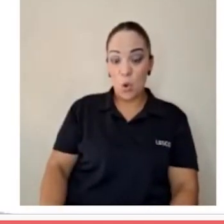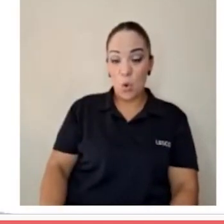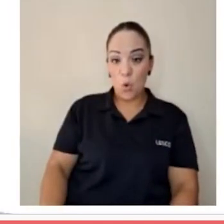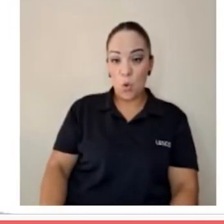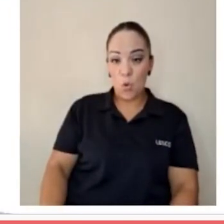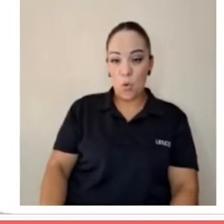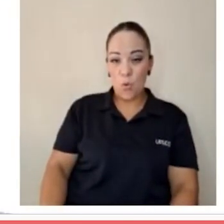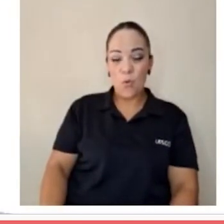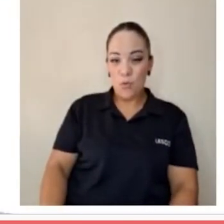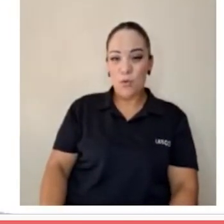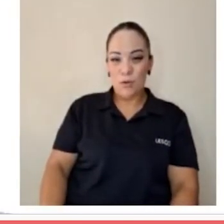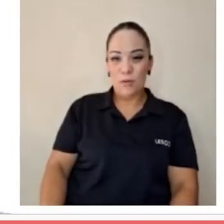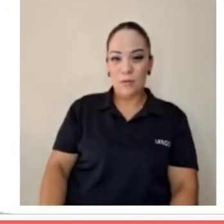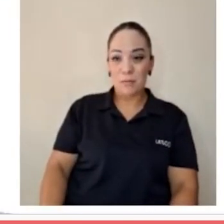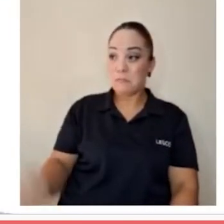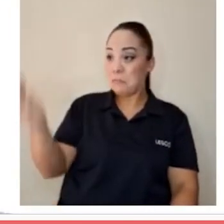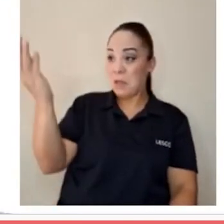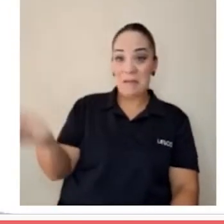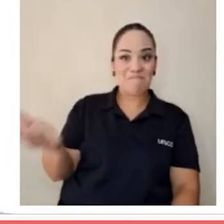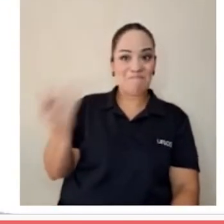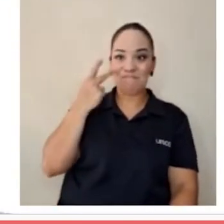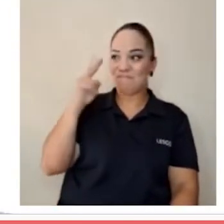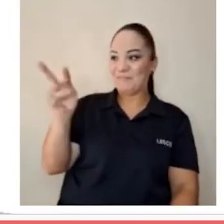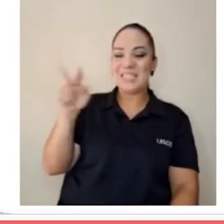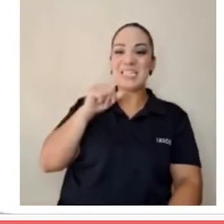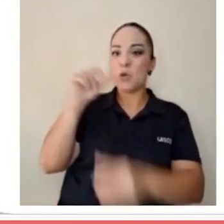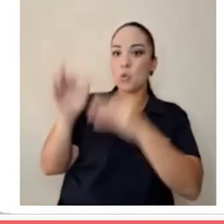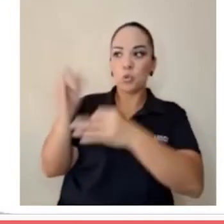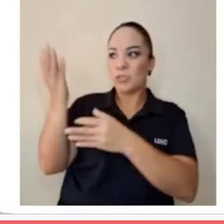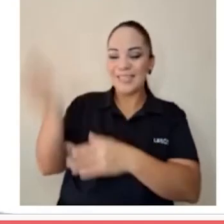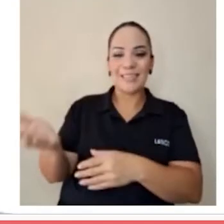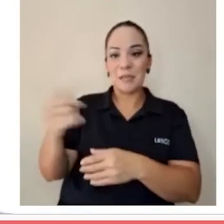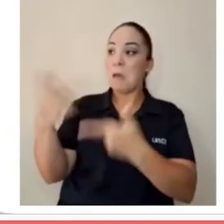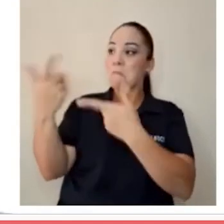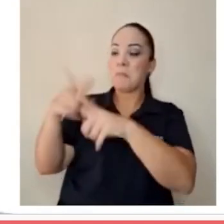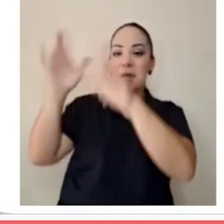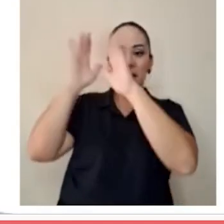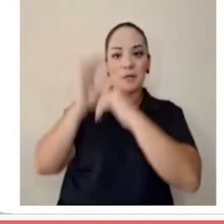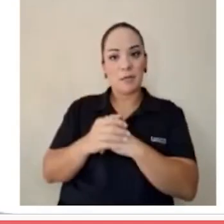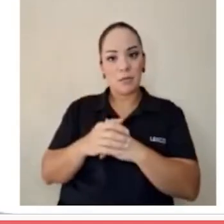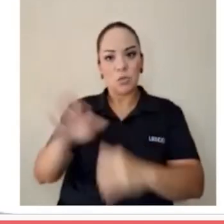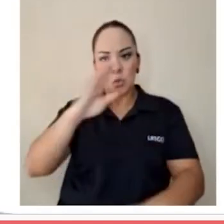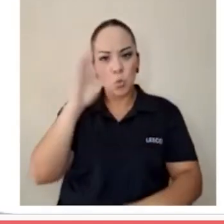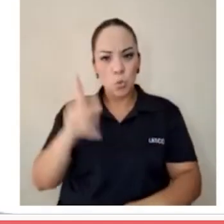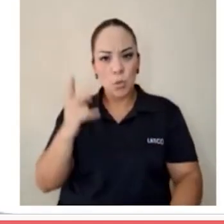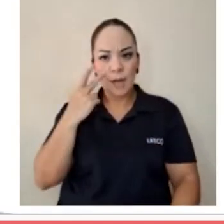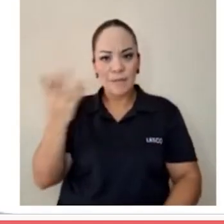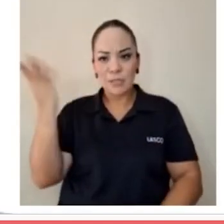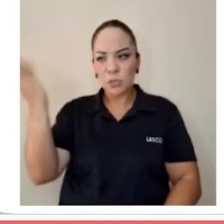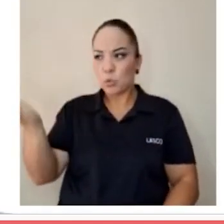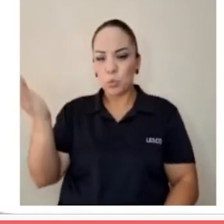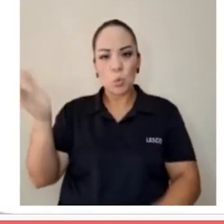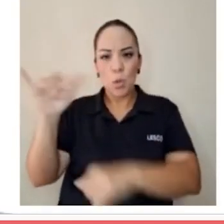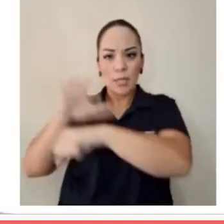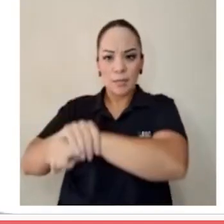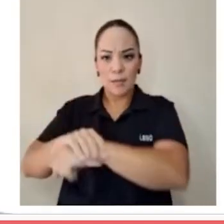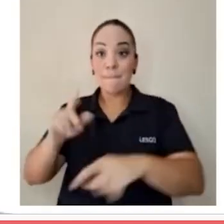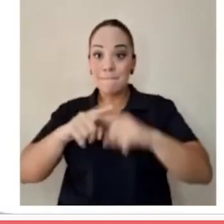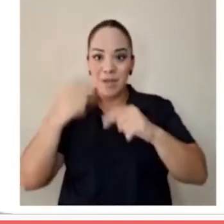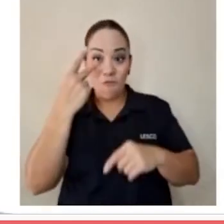monumento a la injusticia, haya visto la detención y transporte